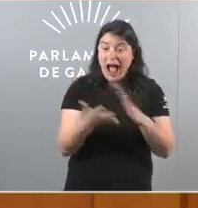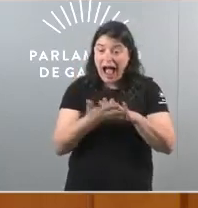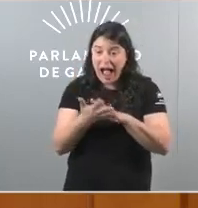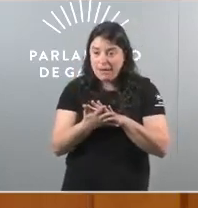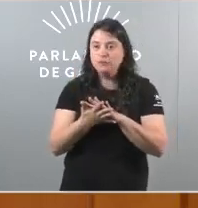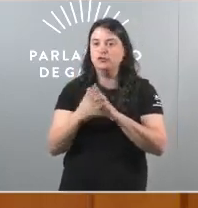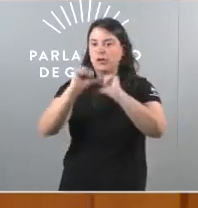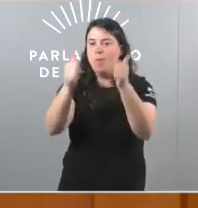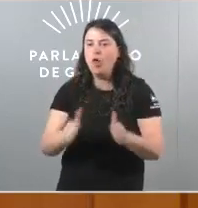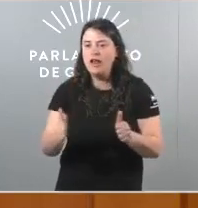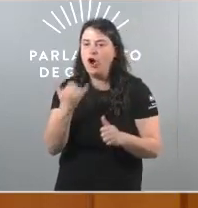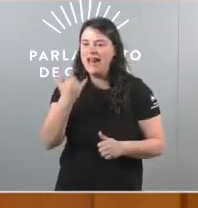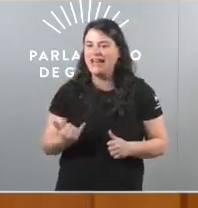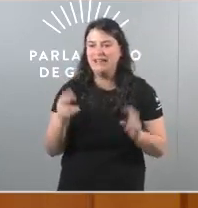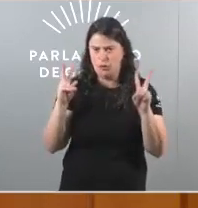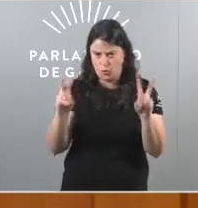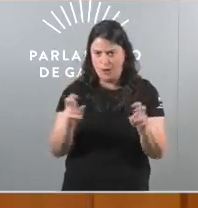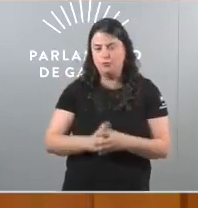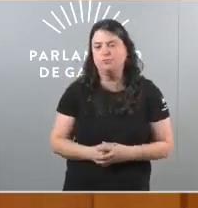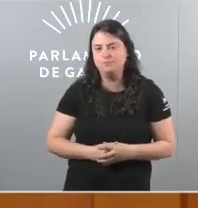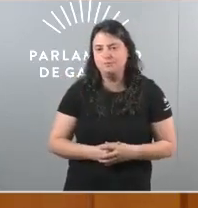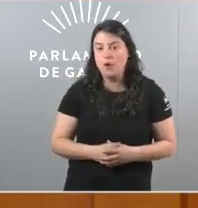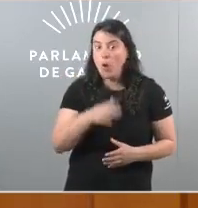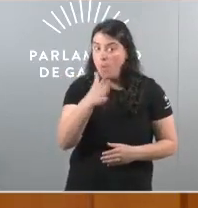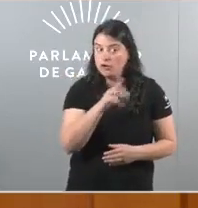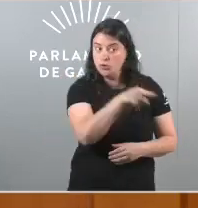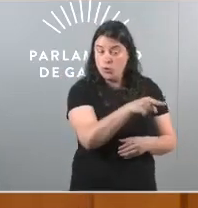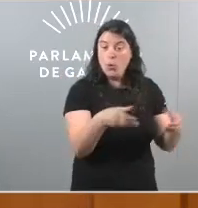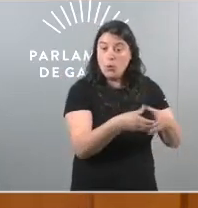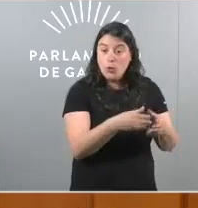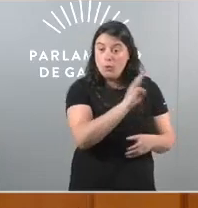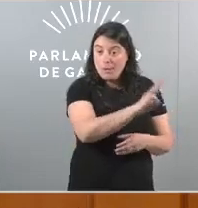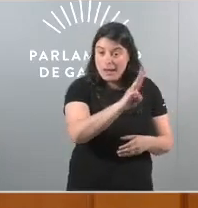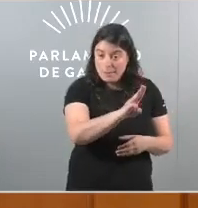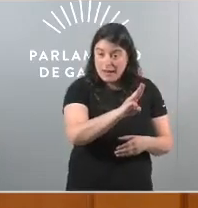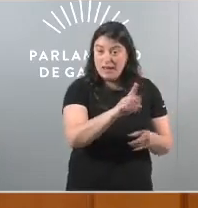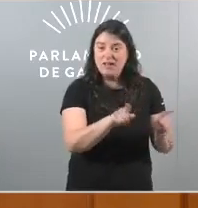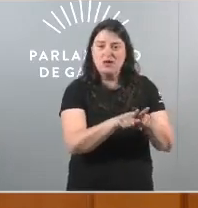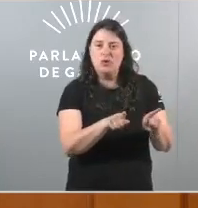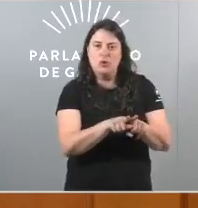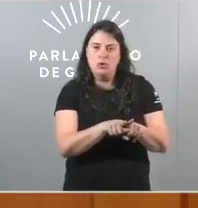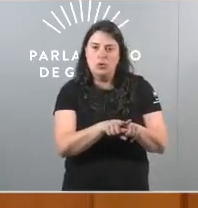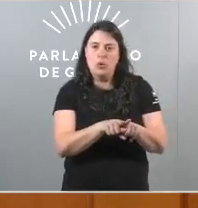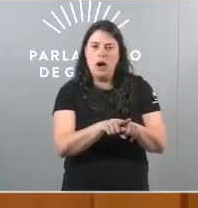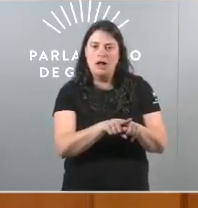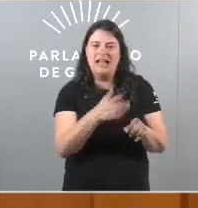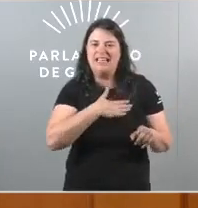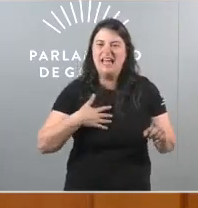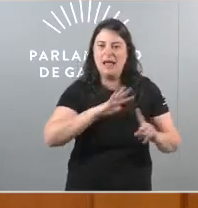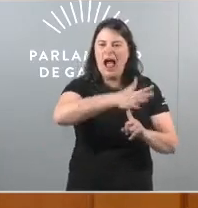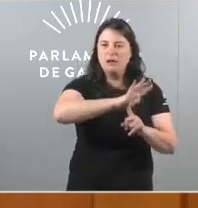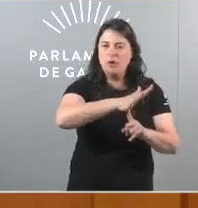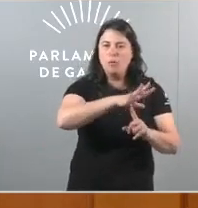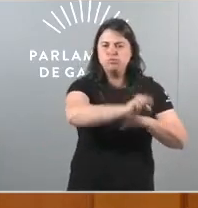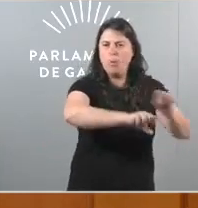modelo energético Por iso frente ao Partido Popular que apadriña un bun eólico depredador